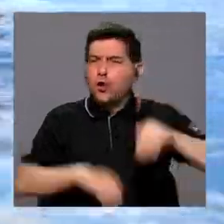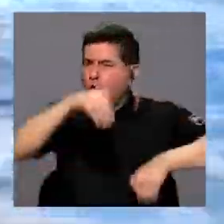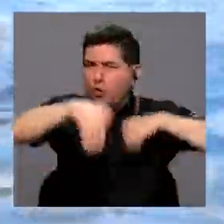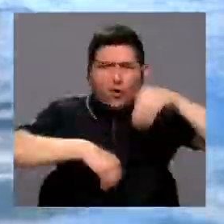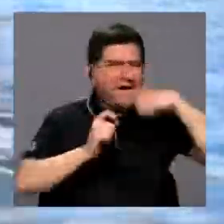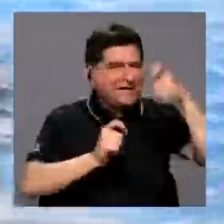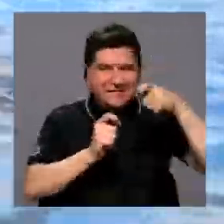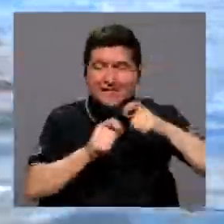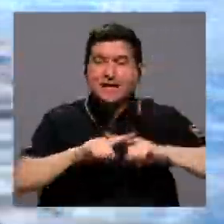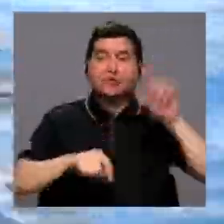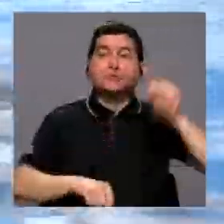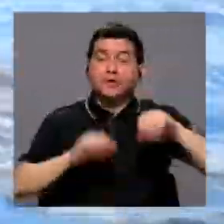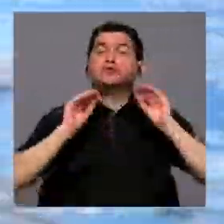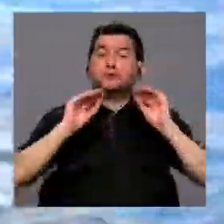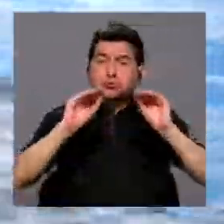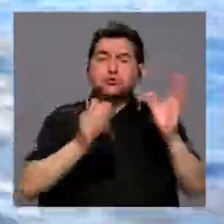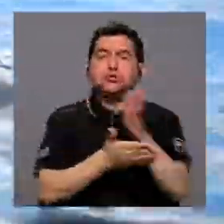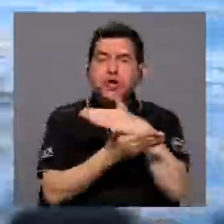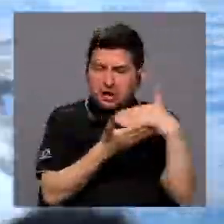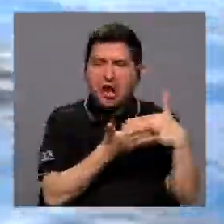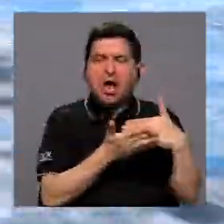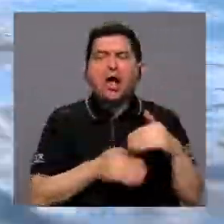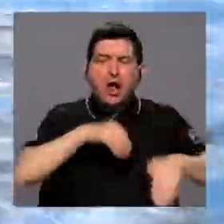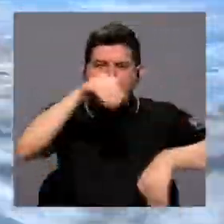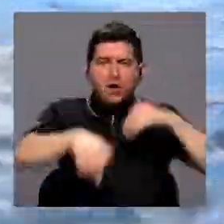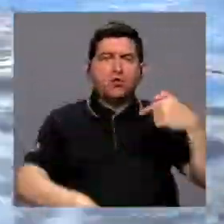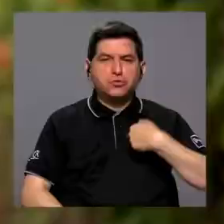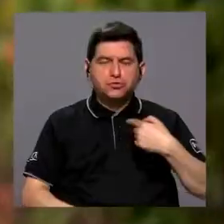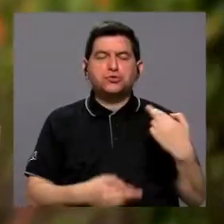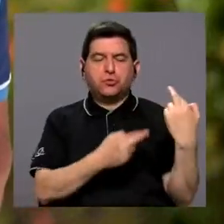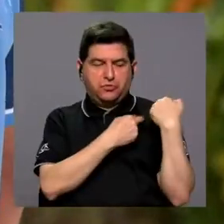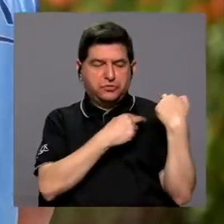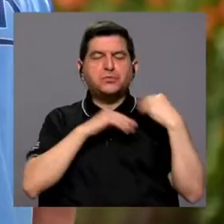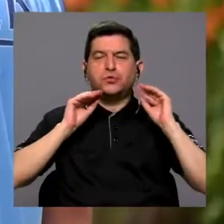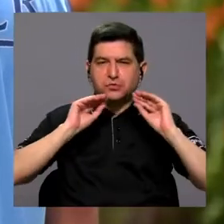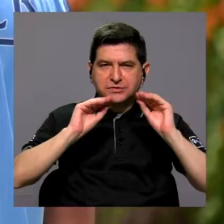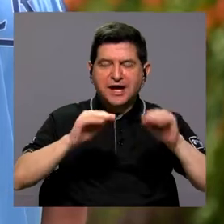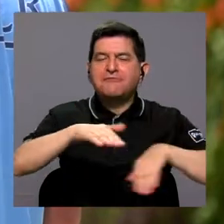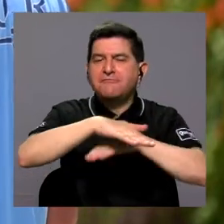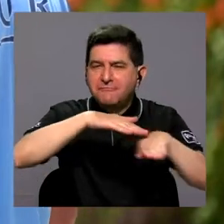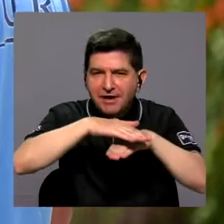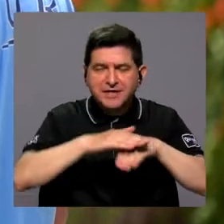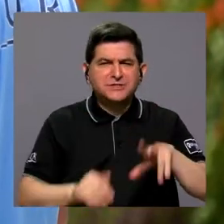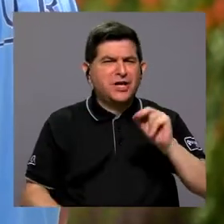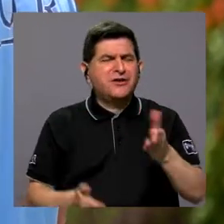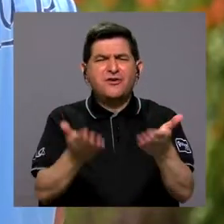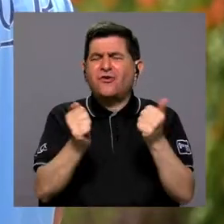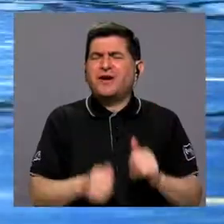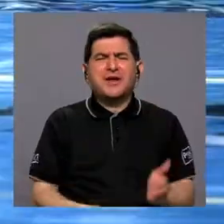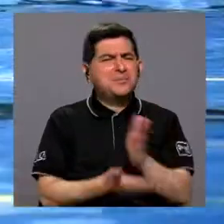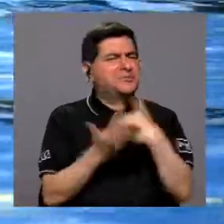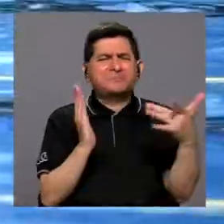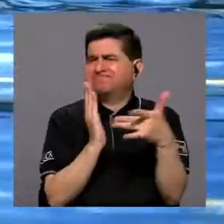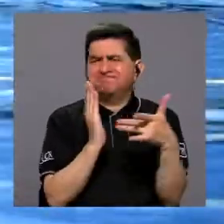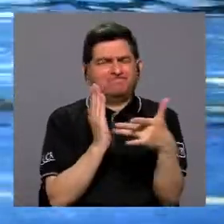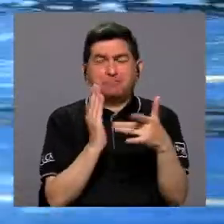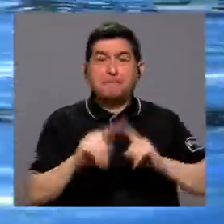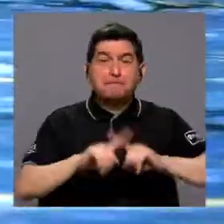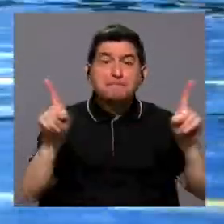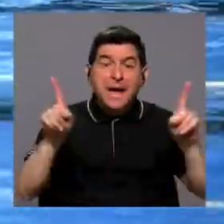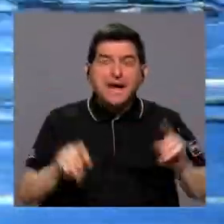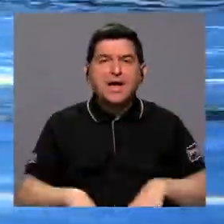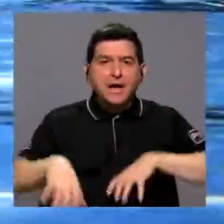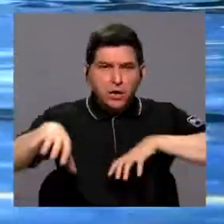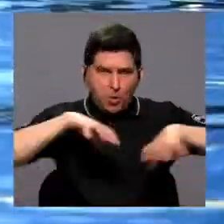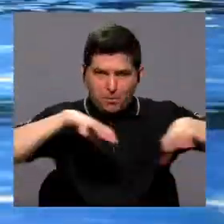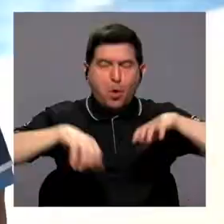específicamente, pero sí enseñamos un poco de natación, digamos. Yo me encargo de enseñar un poquito lo básico, no buscamos gestos técnicos ni nada, pero mucho